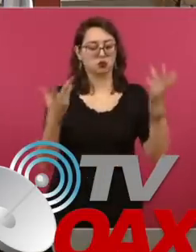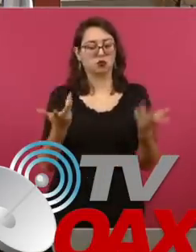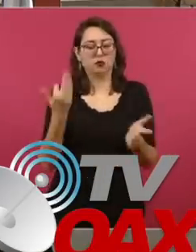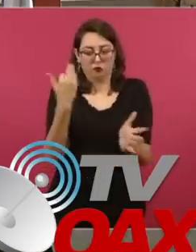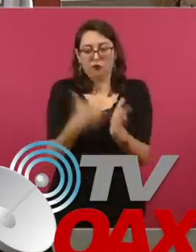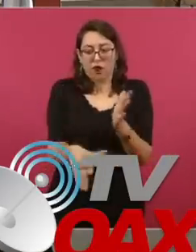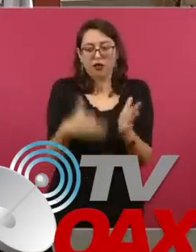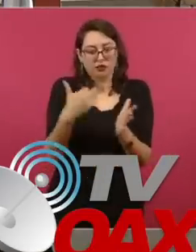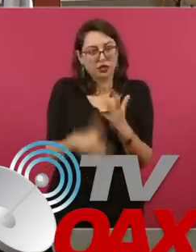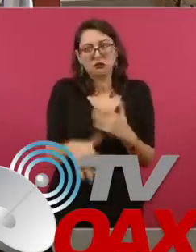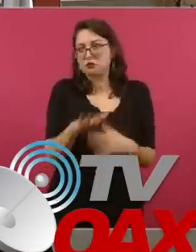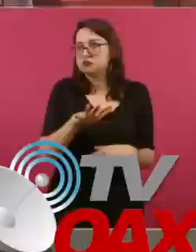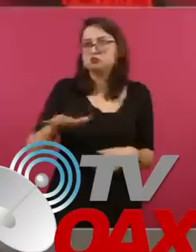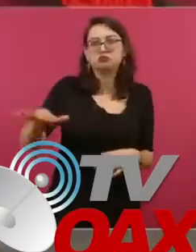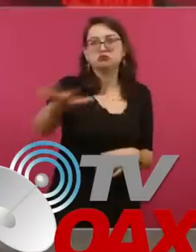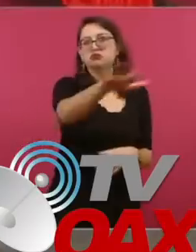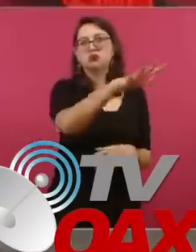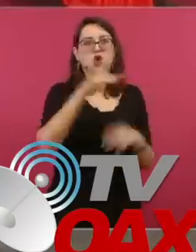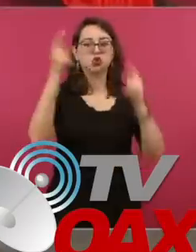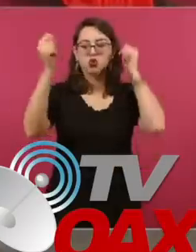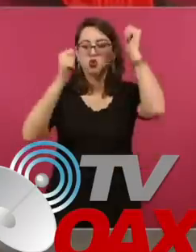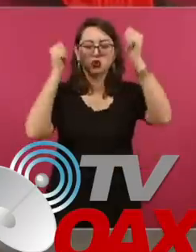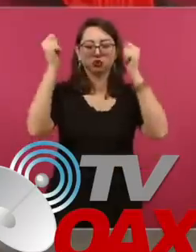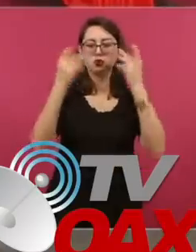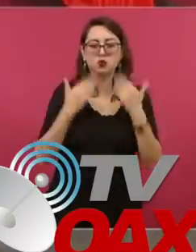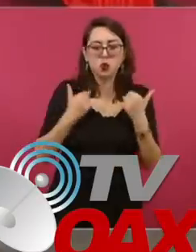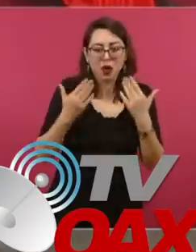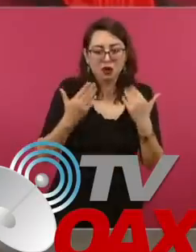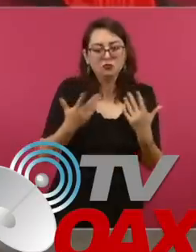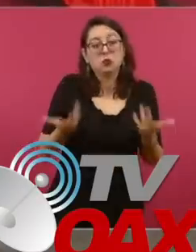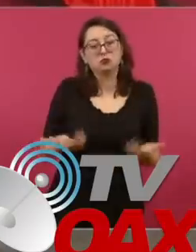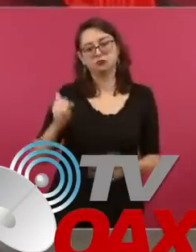del territorio.